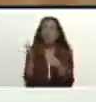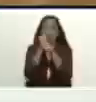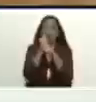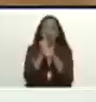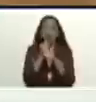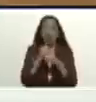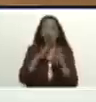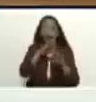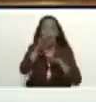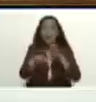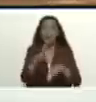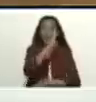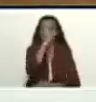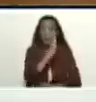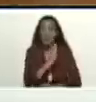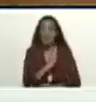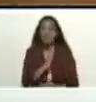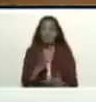los avances que tiene Brasil